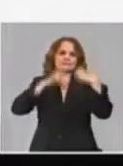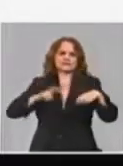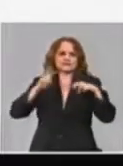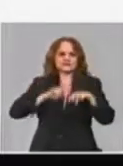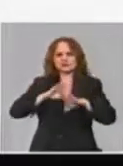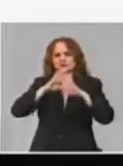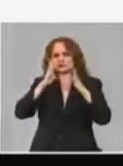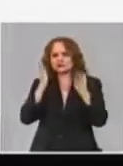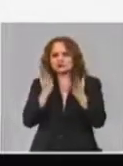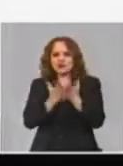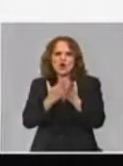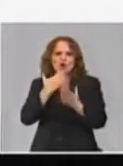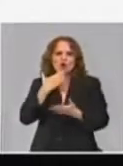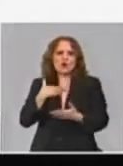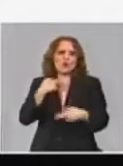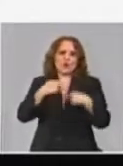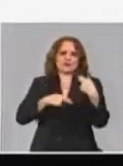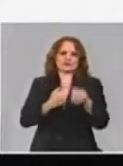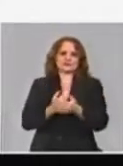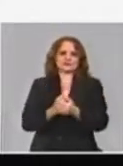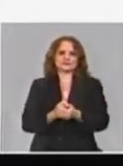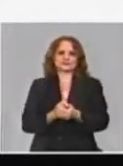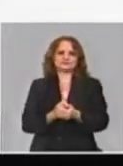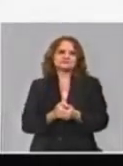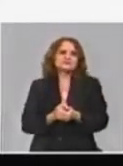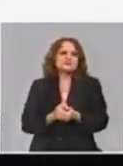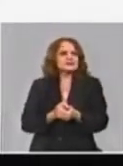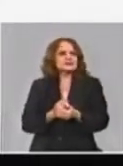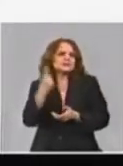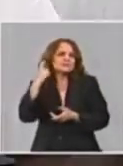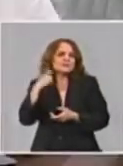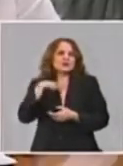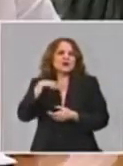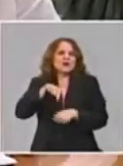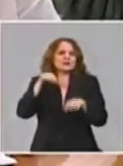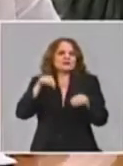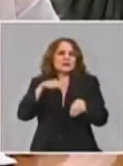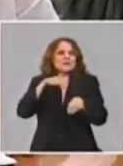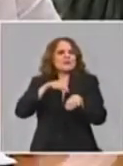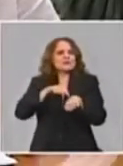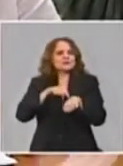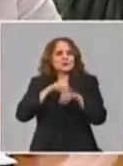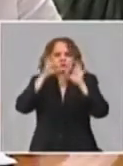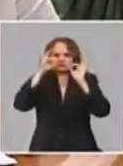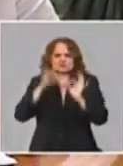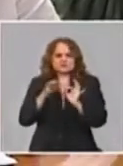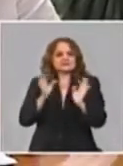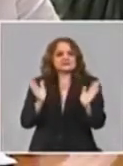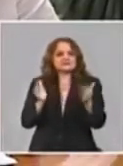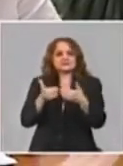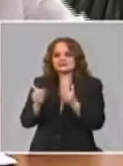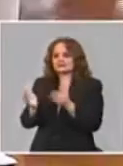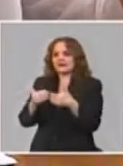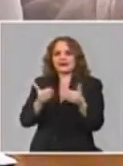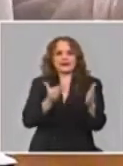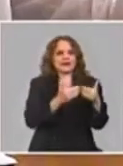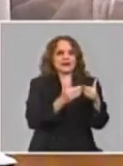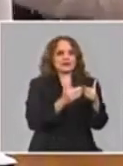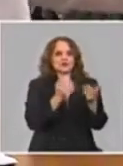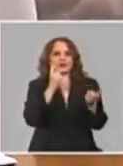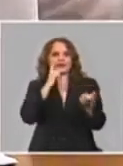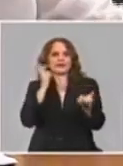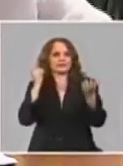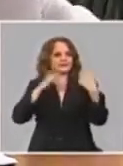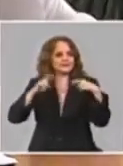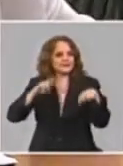intervenciones si me preguntaras nosotros estamos en el momento exacto de que estamos cerrando un grupo de impacto de las intervenciones realizadas de esas que venían